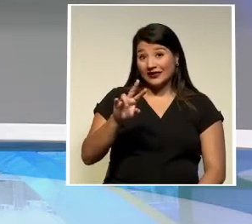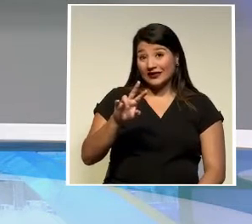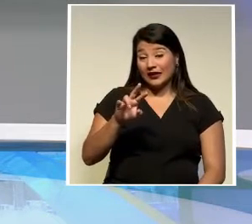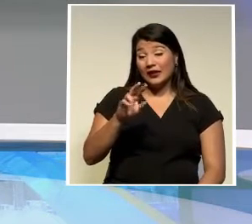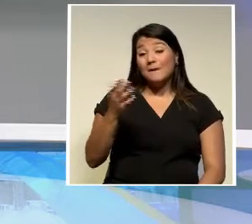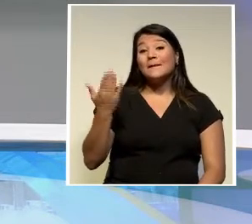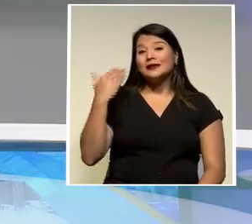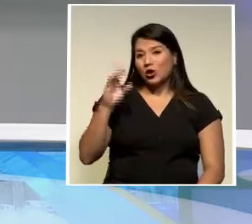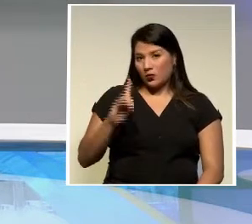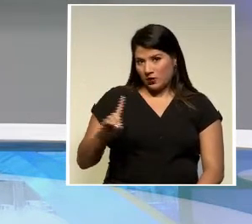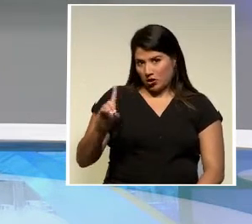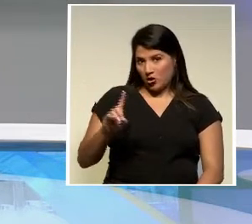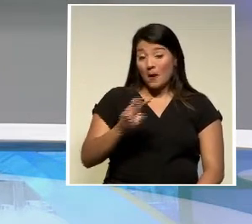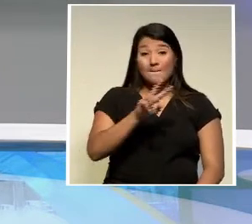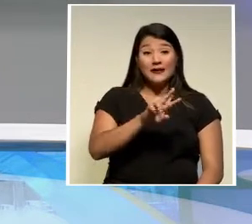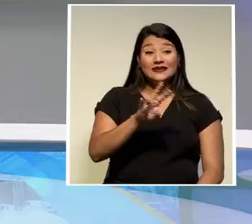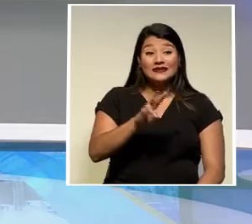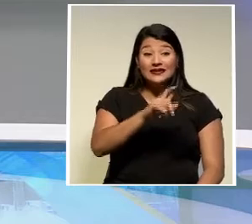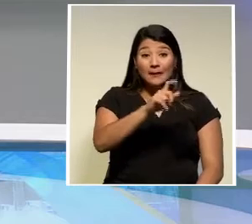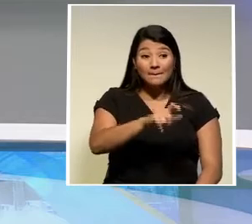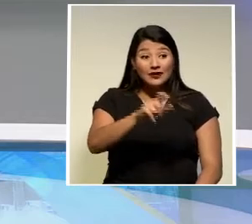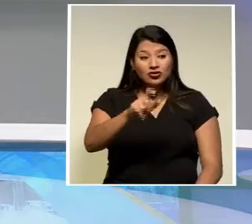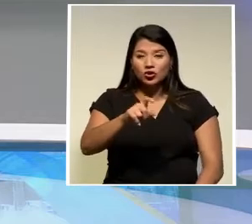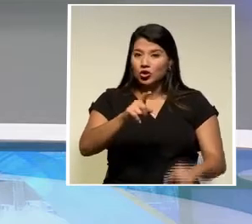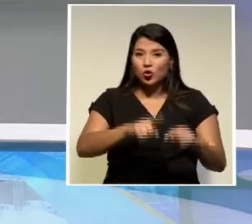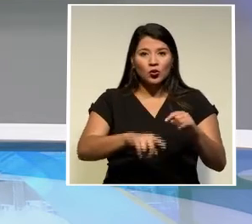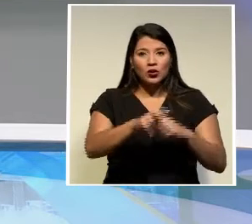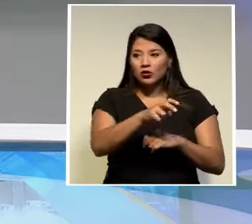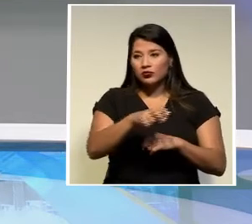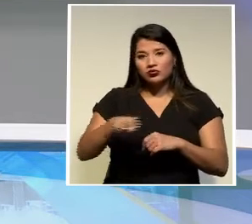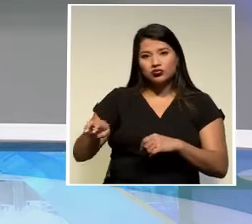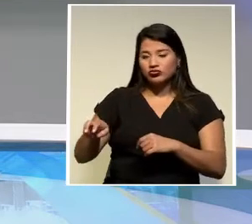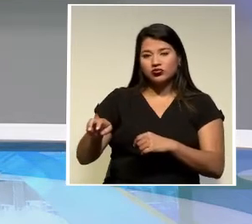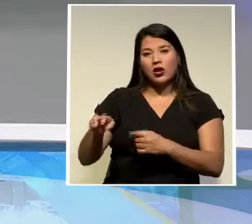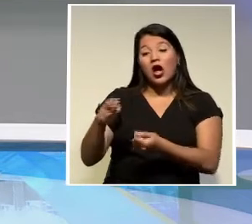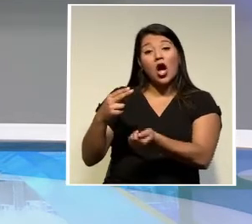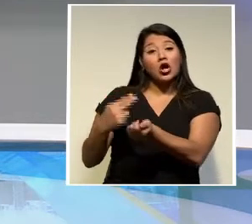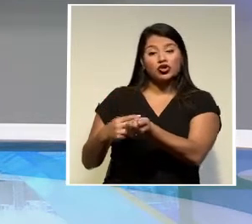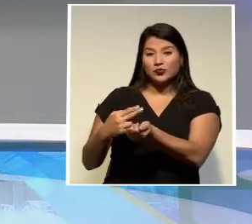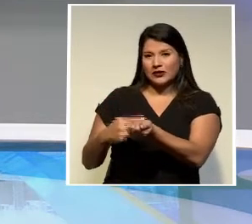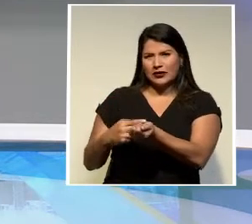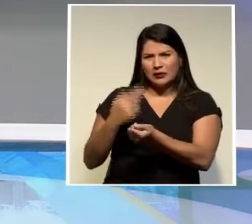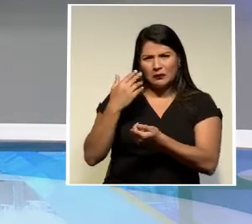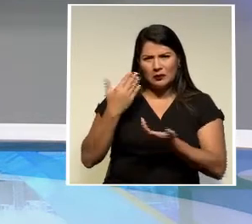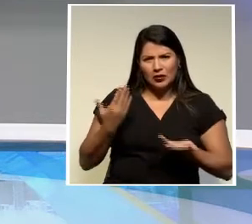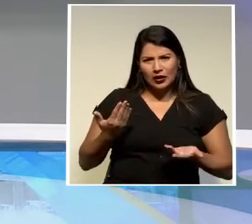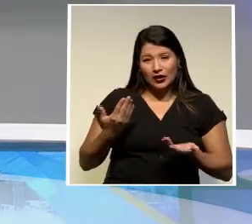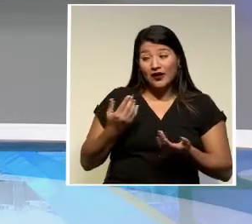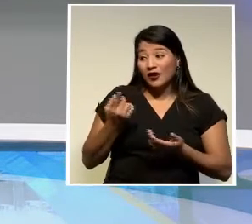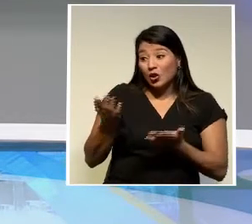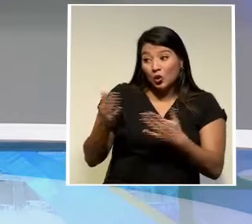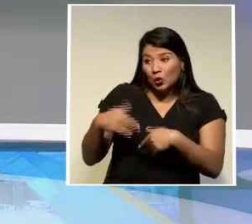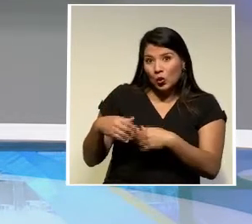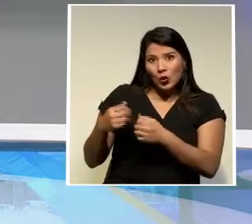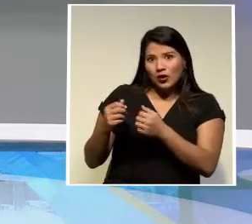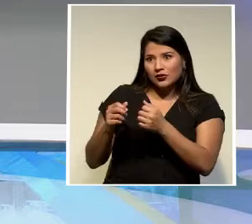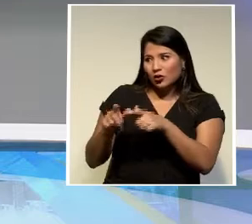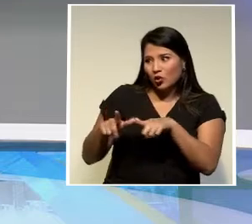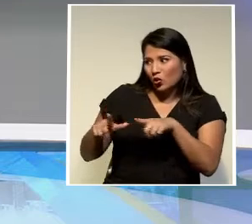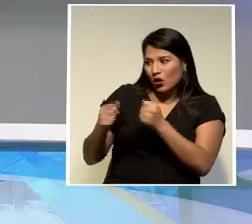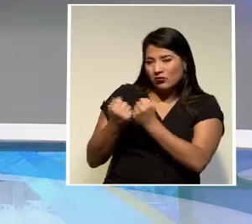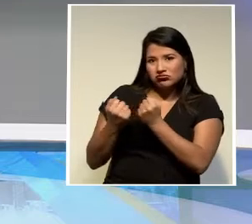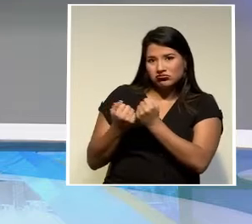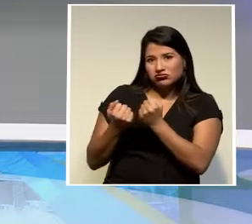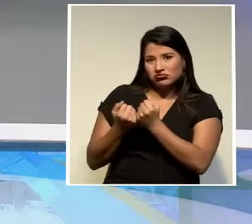no lograron ser trasladadas a un centro médico de mayor complejidad porque faltaba espacio para